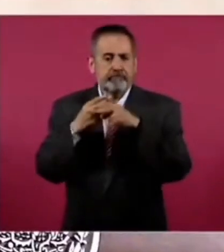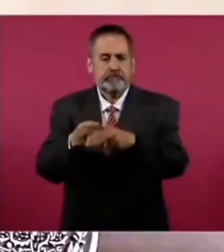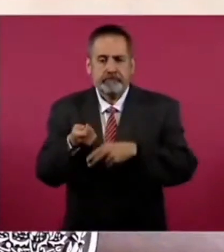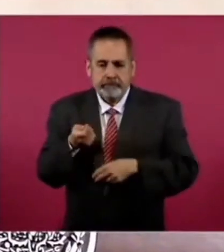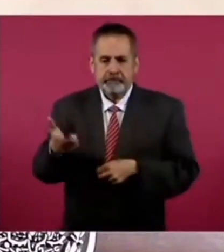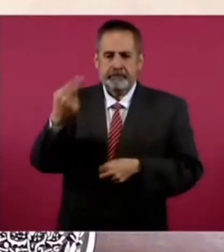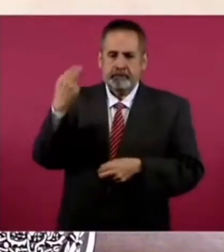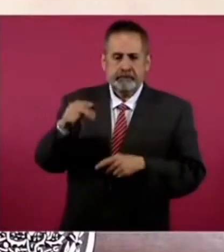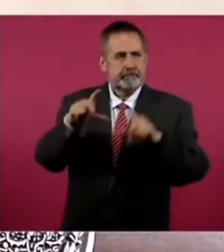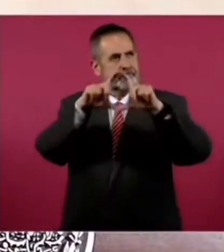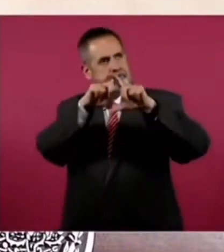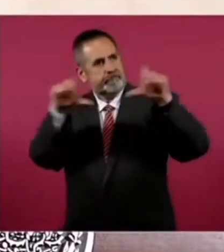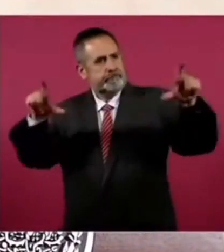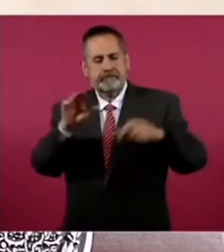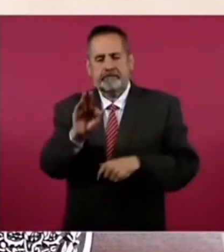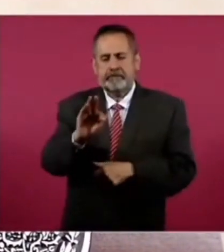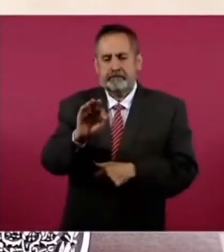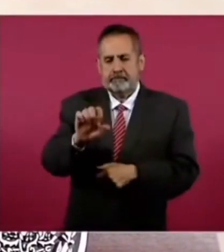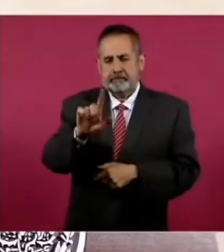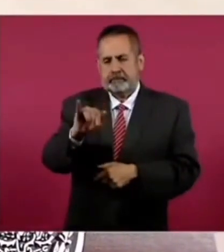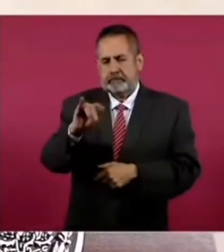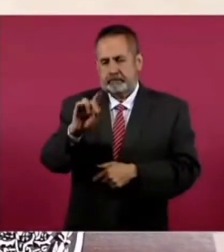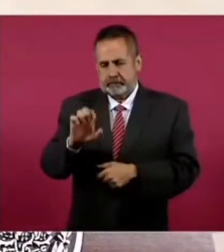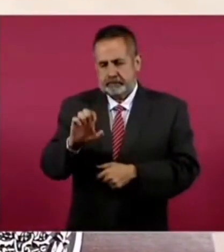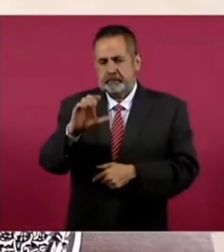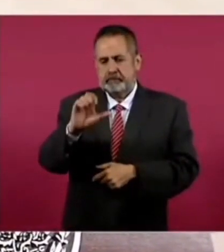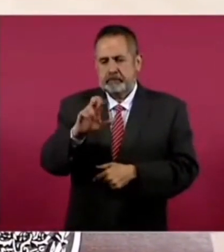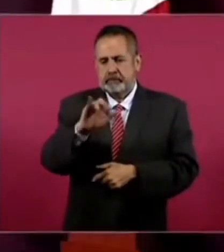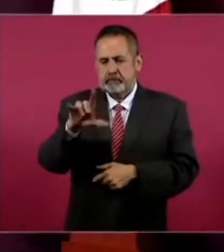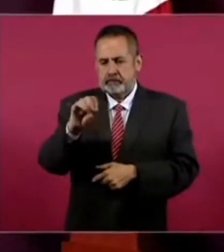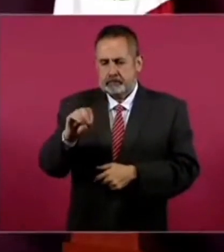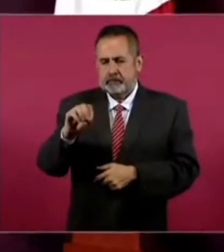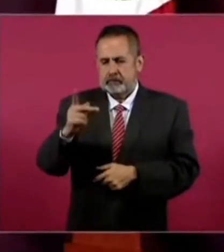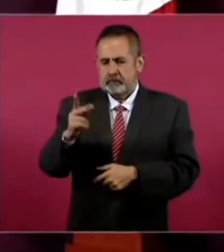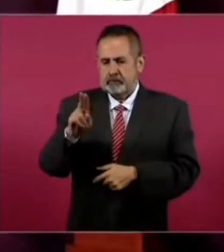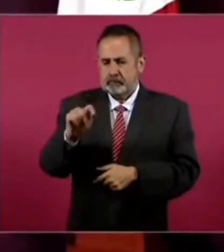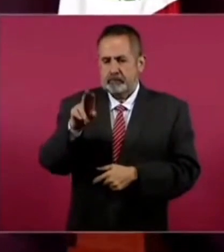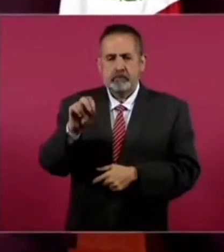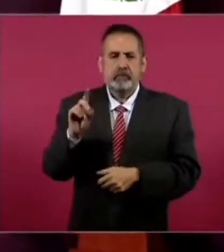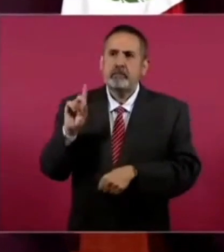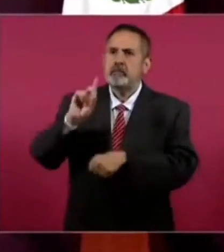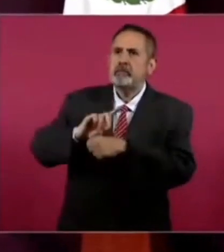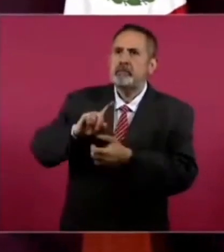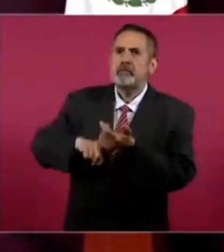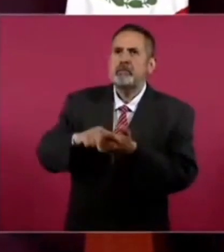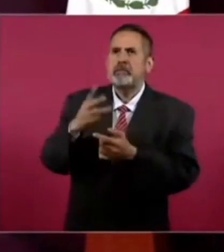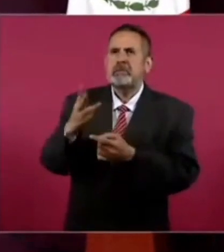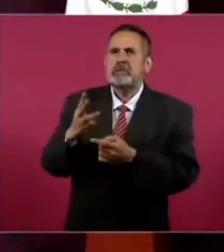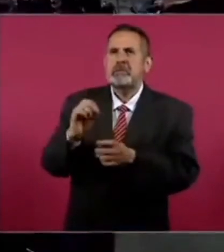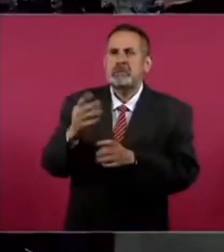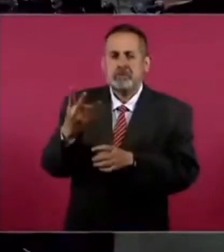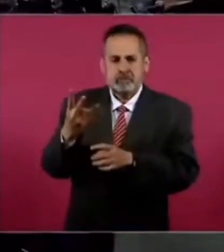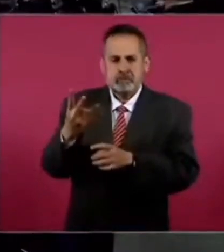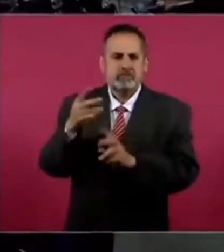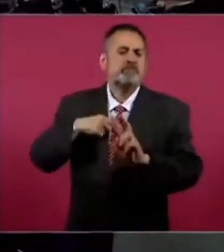Felipe Carrillo Puerto. Y voy a estar en Motul, el día tres o cuatro,